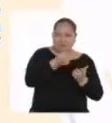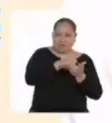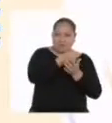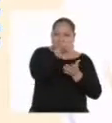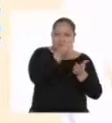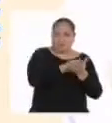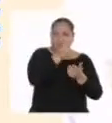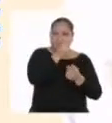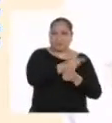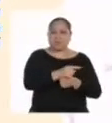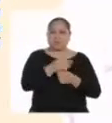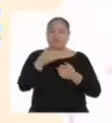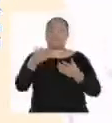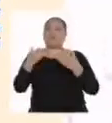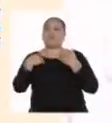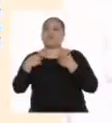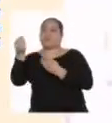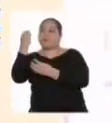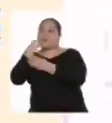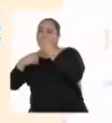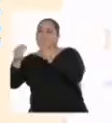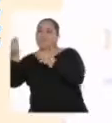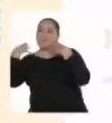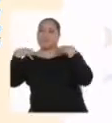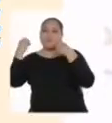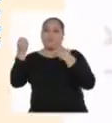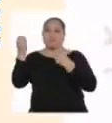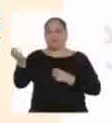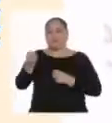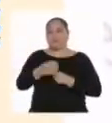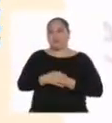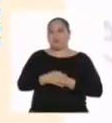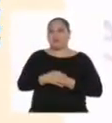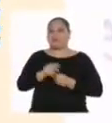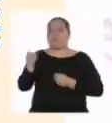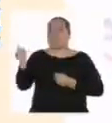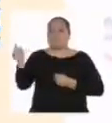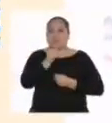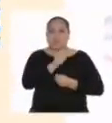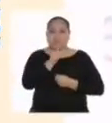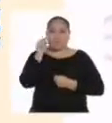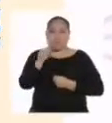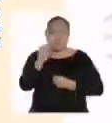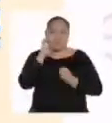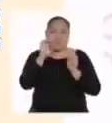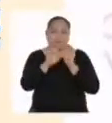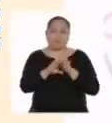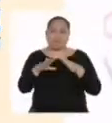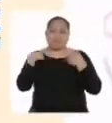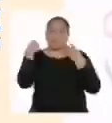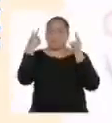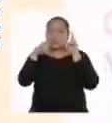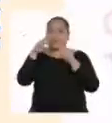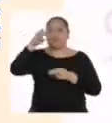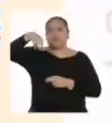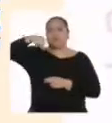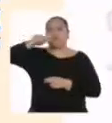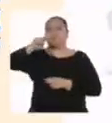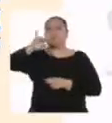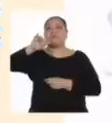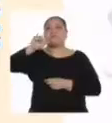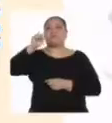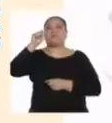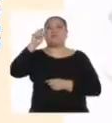negocio para así poder tener una alimentación más saludable. Aquí podemos evidenciar que Matías